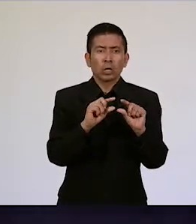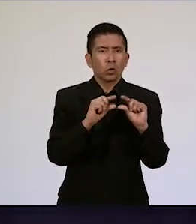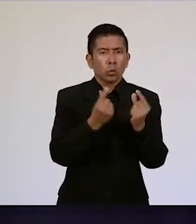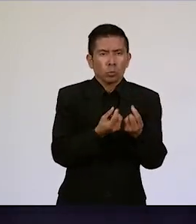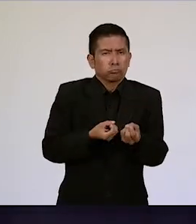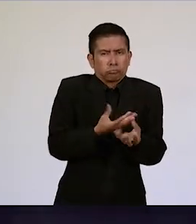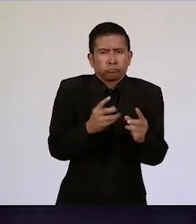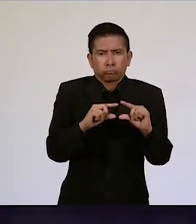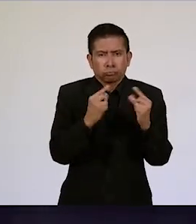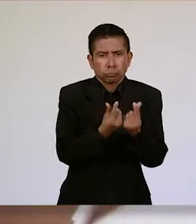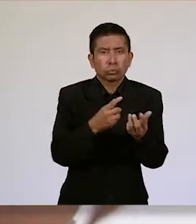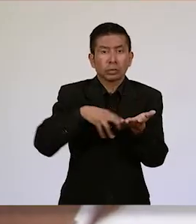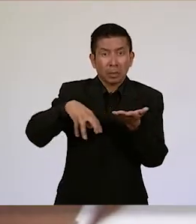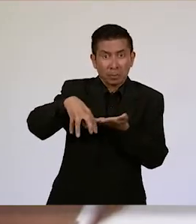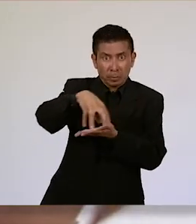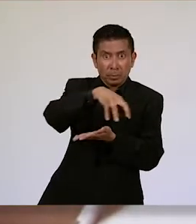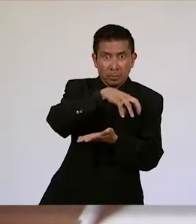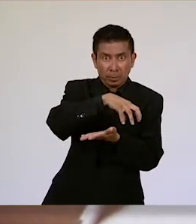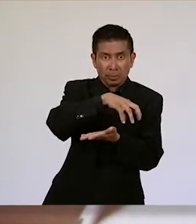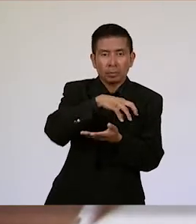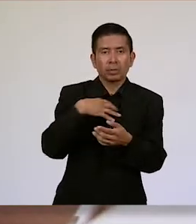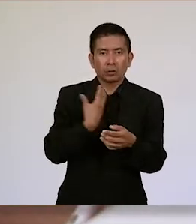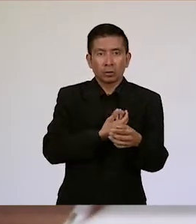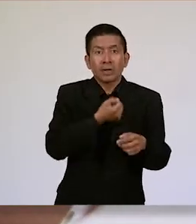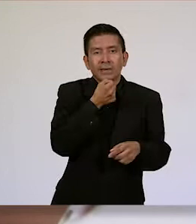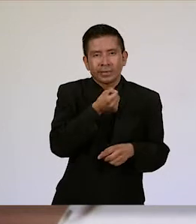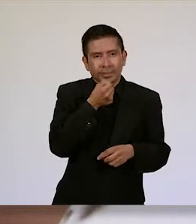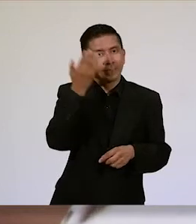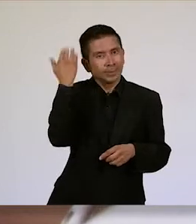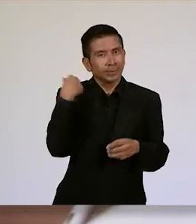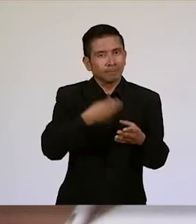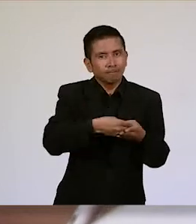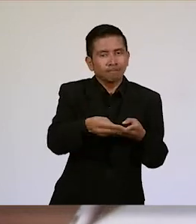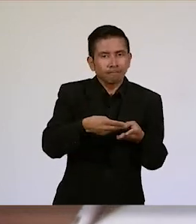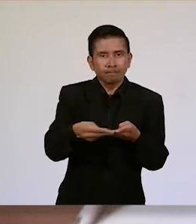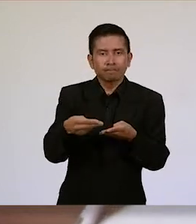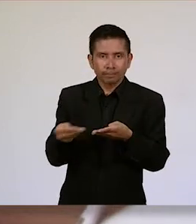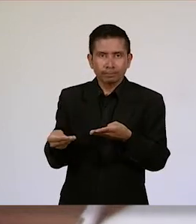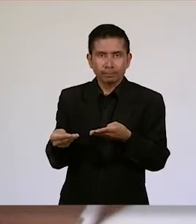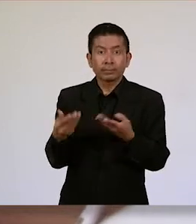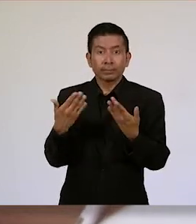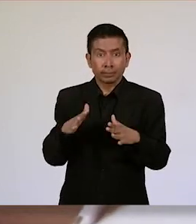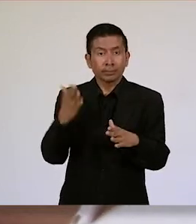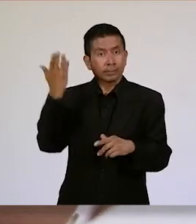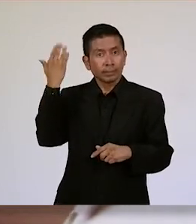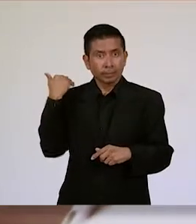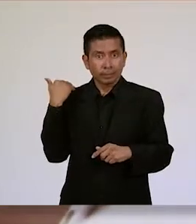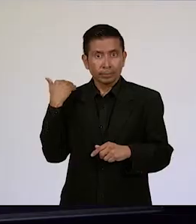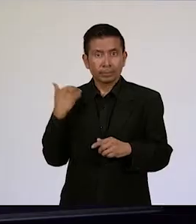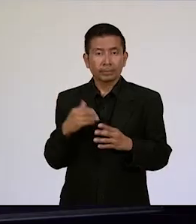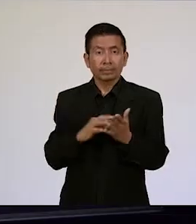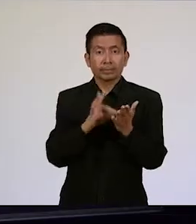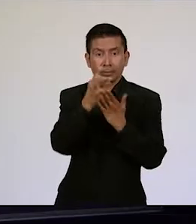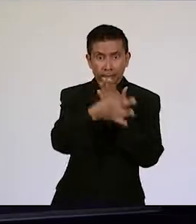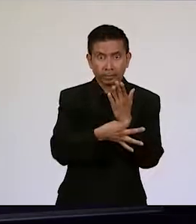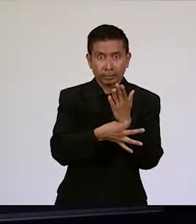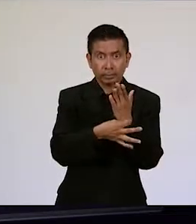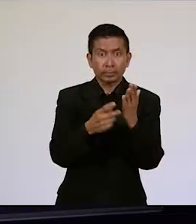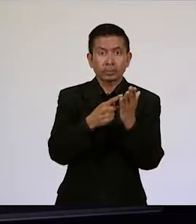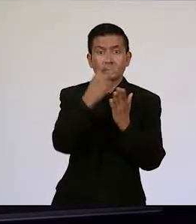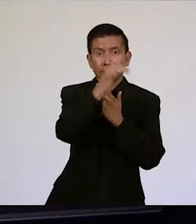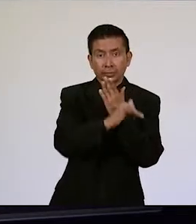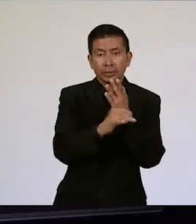del municipio. Los materiales, en buena medida, habían sido dados por el programa, el proyecto Pro